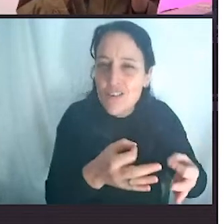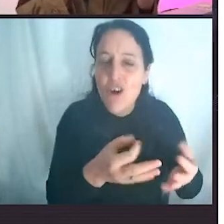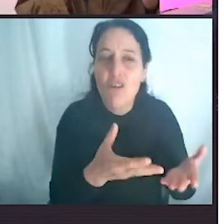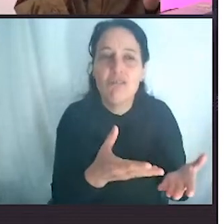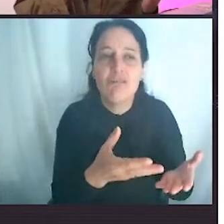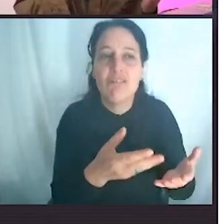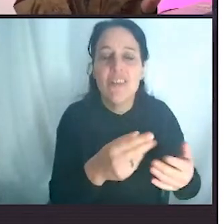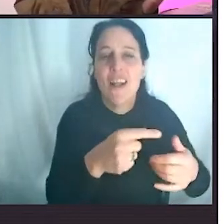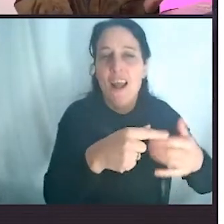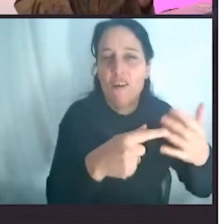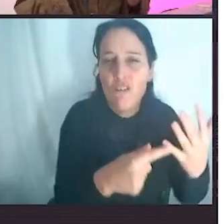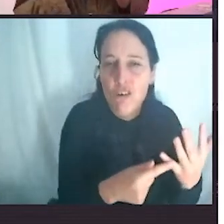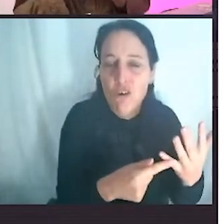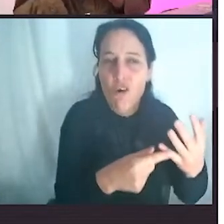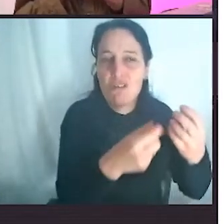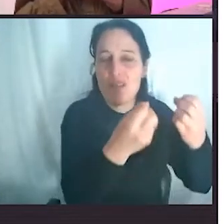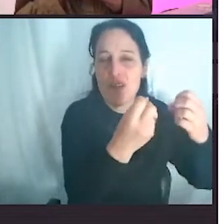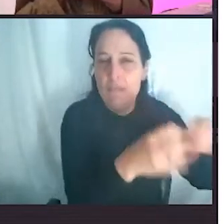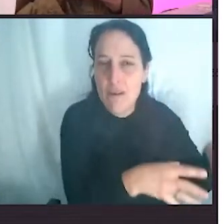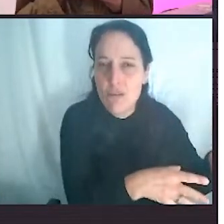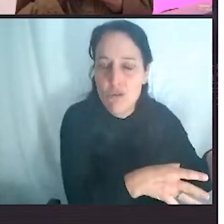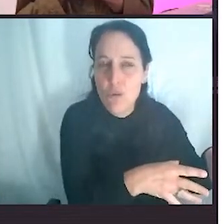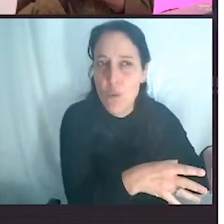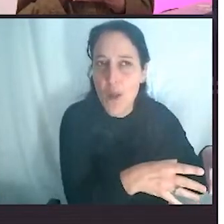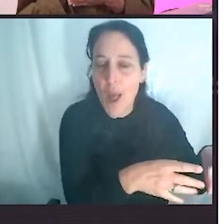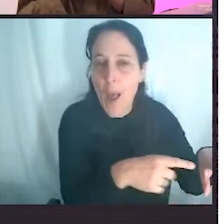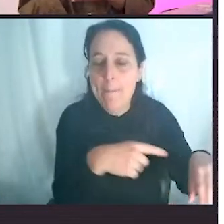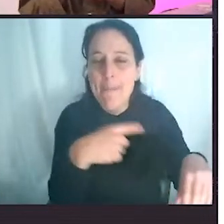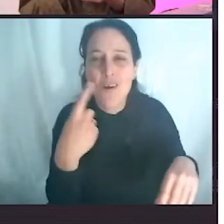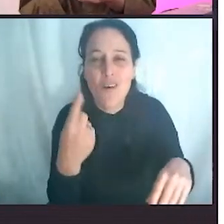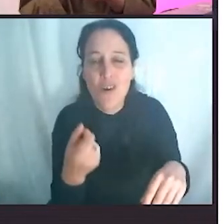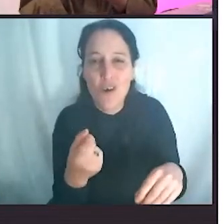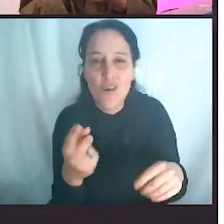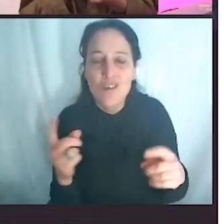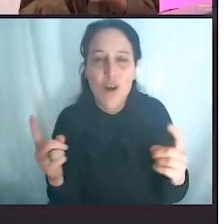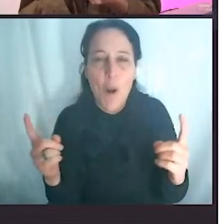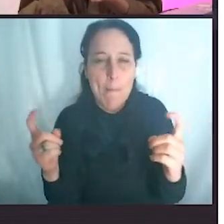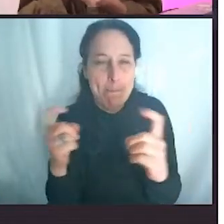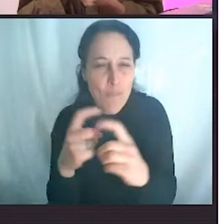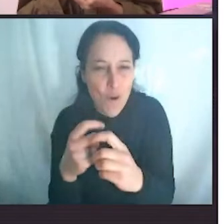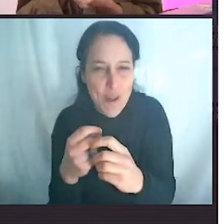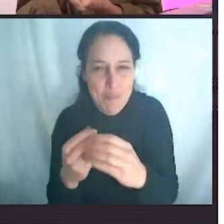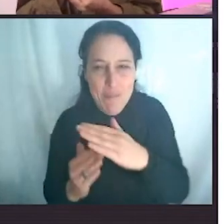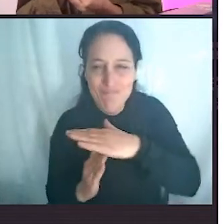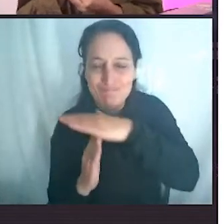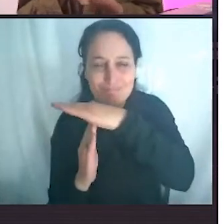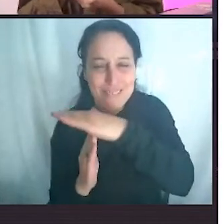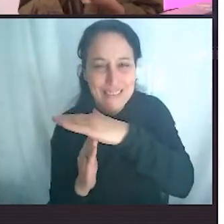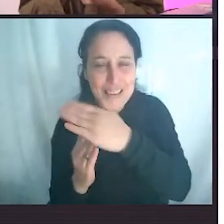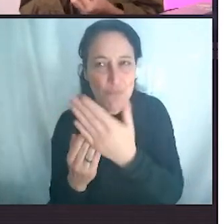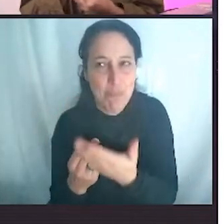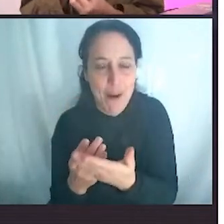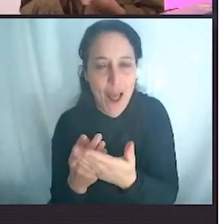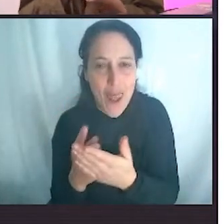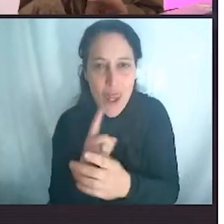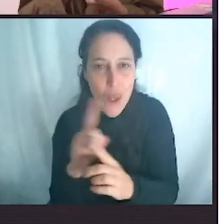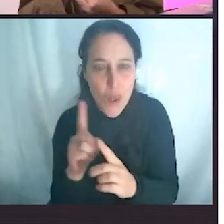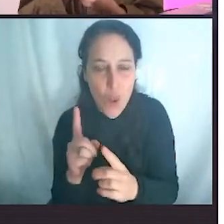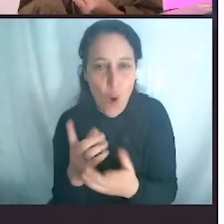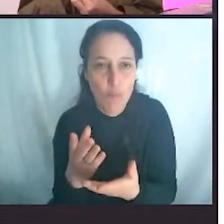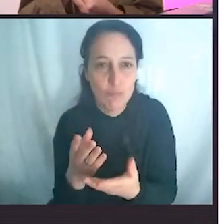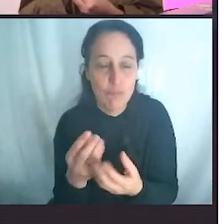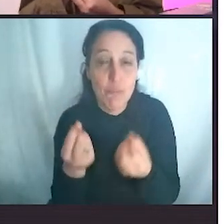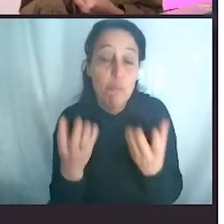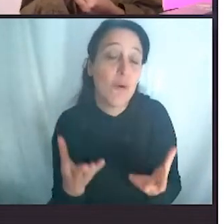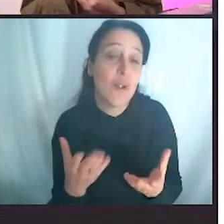No había certificaciones que trabajaran sobre el problema de plásticos del lado inicial, desde esto que queremos hacer nosotros, que es darle valor a la prevención